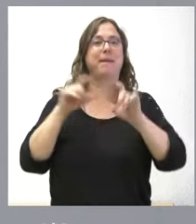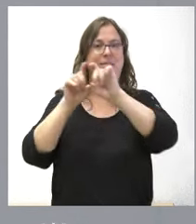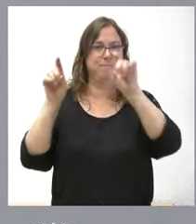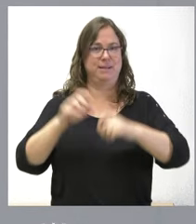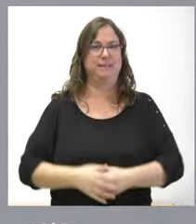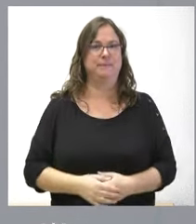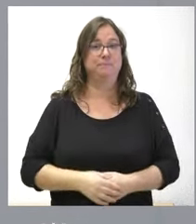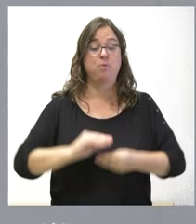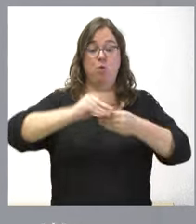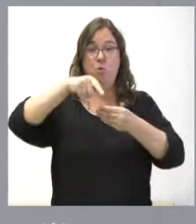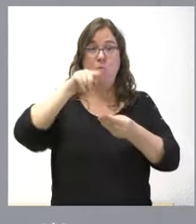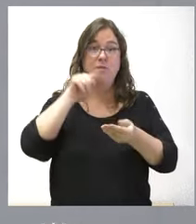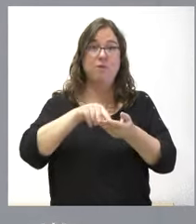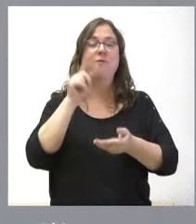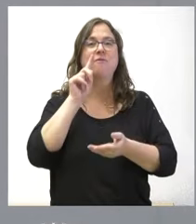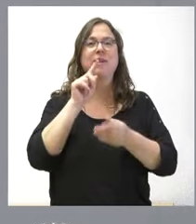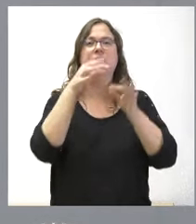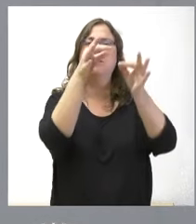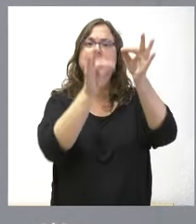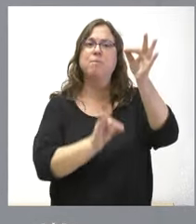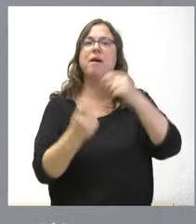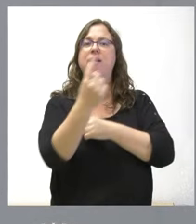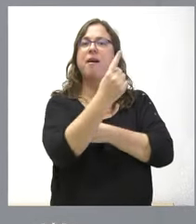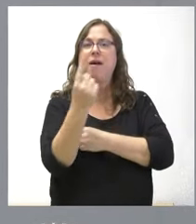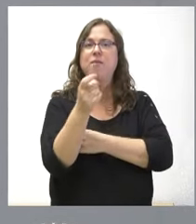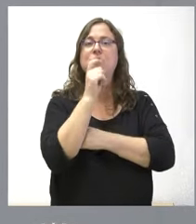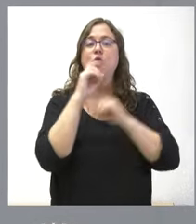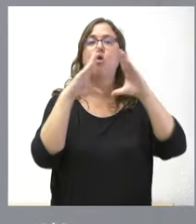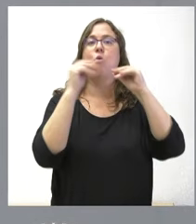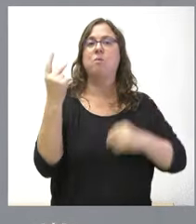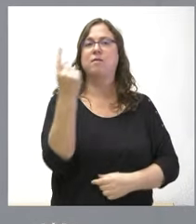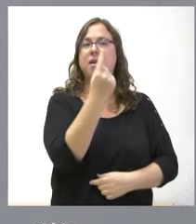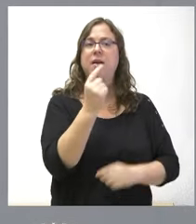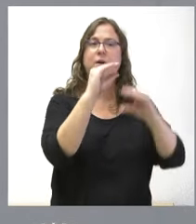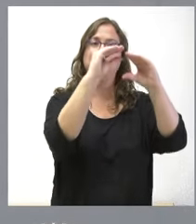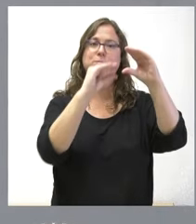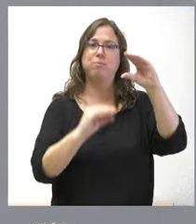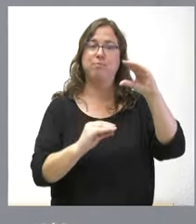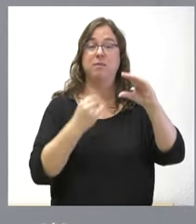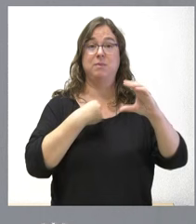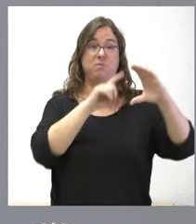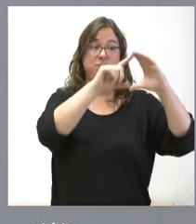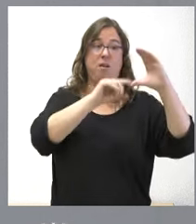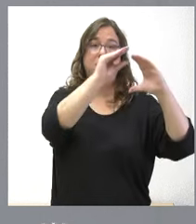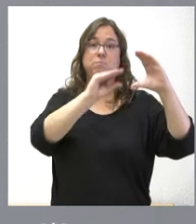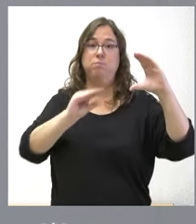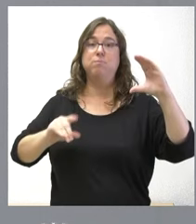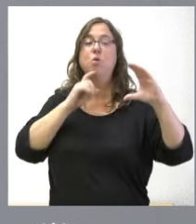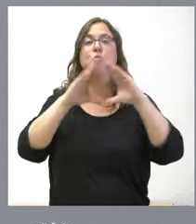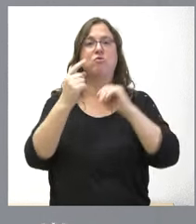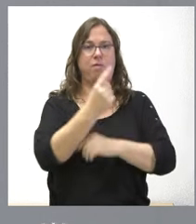Tienen ustedes en la documentación el detalle de la distribución de lo que corresponde a cada una de las universidades, de la cantidad que les hemos descrito,